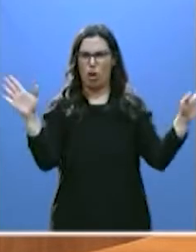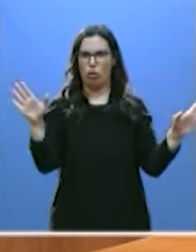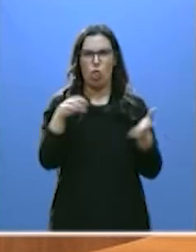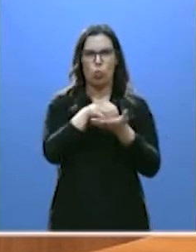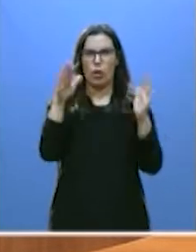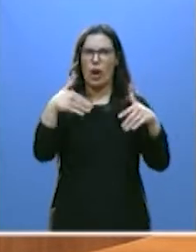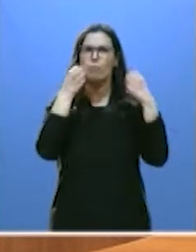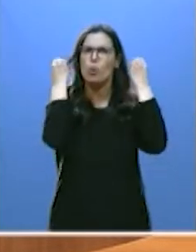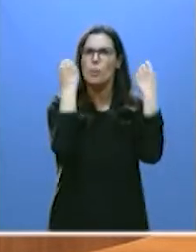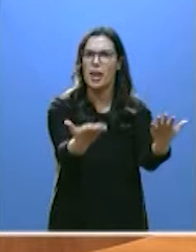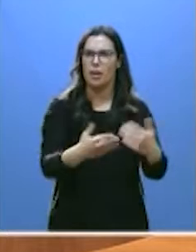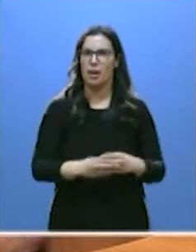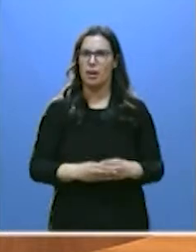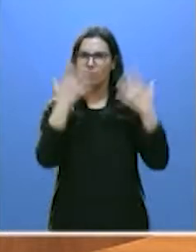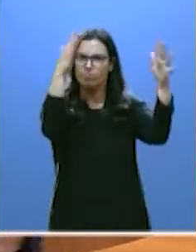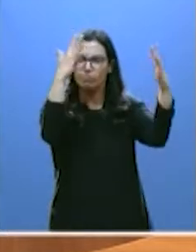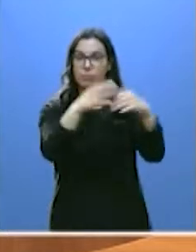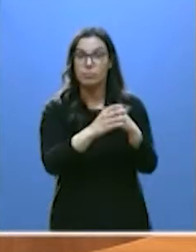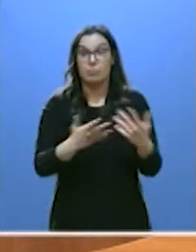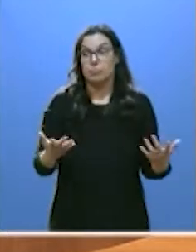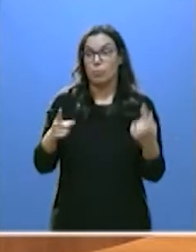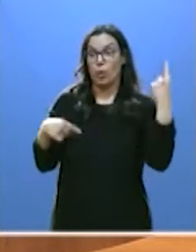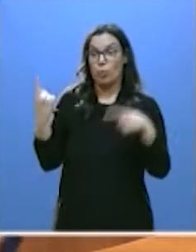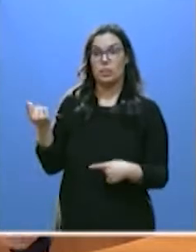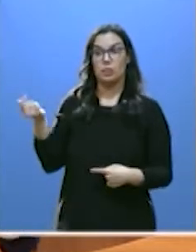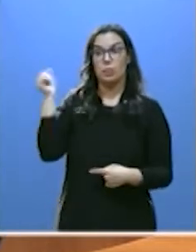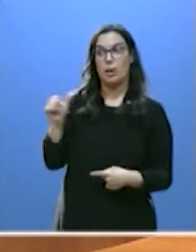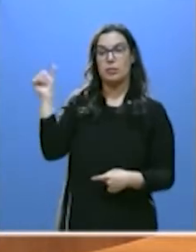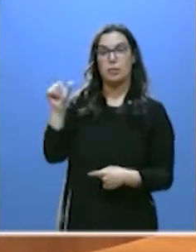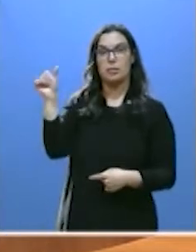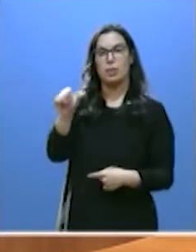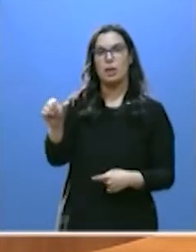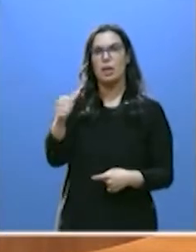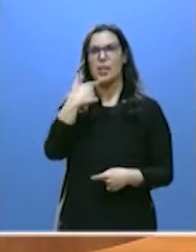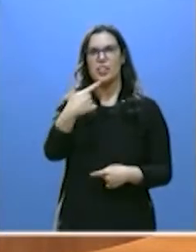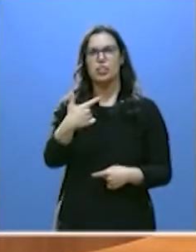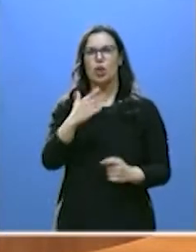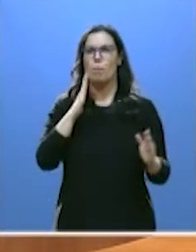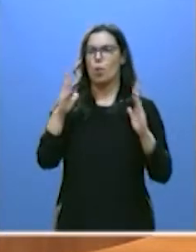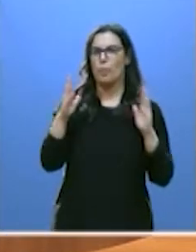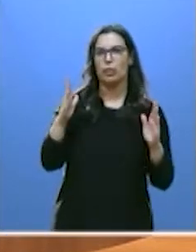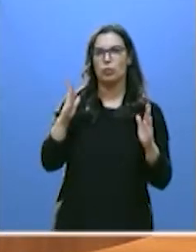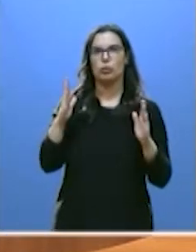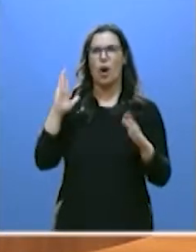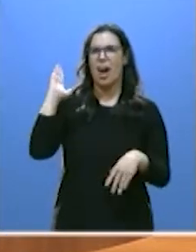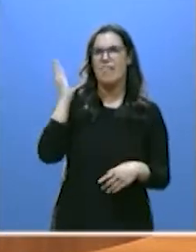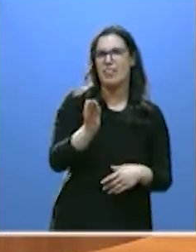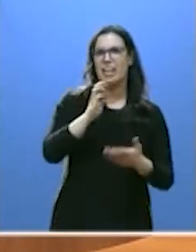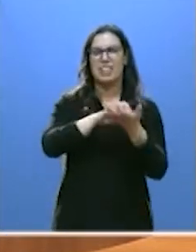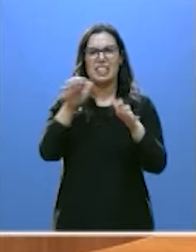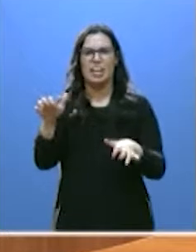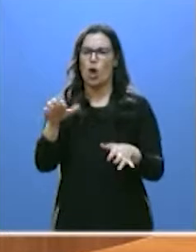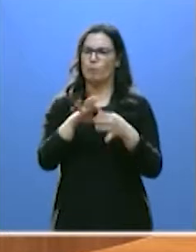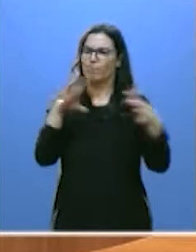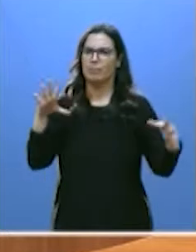Le ovaciono. Durante las últimas semanas ha dicho abiertamente que no era el momento de hacer daño a Castilla y León.